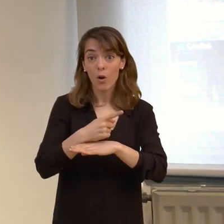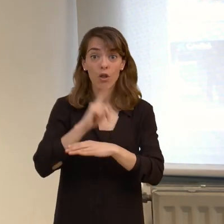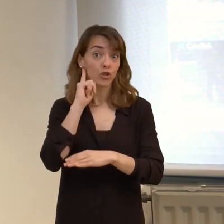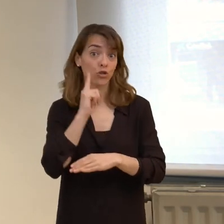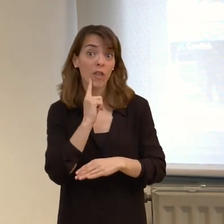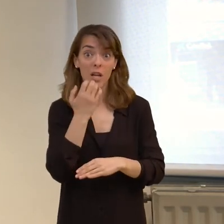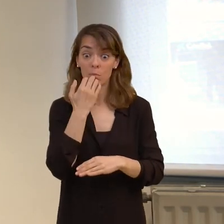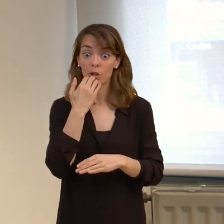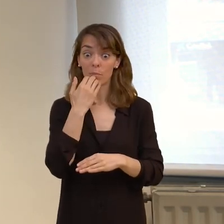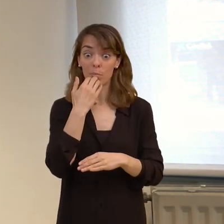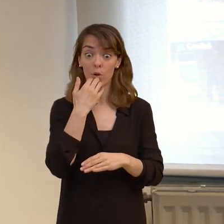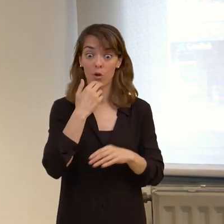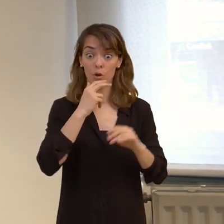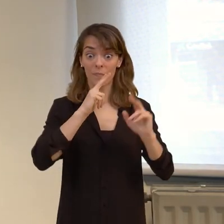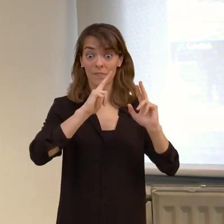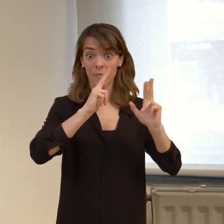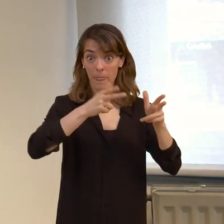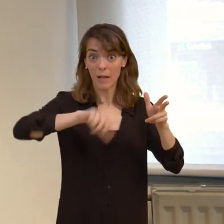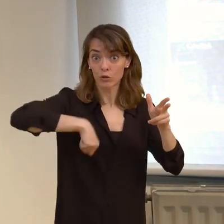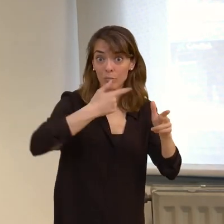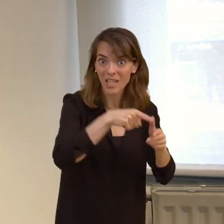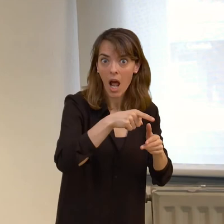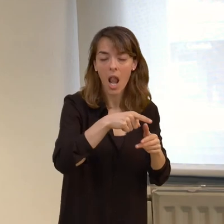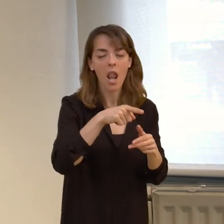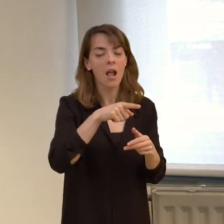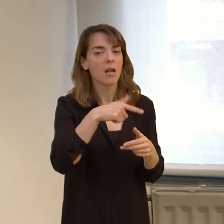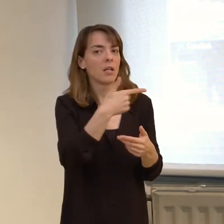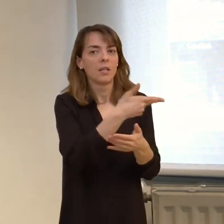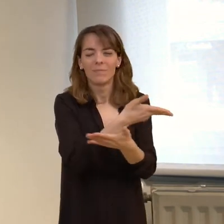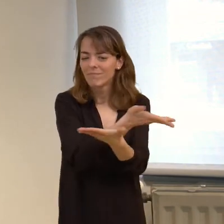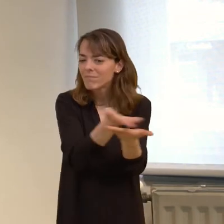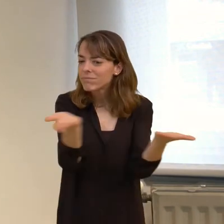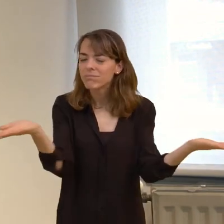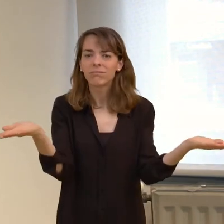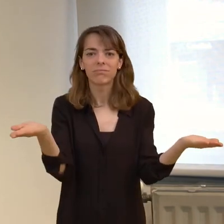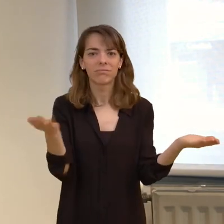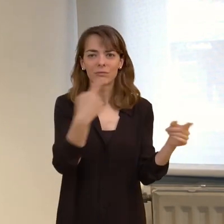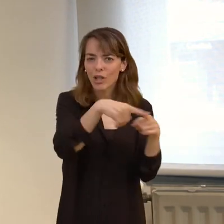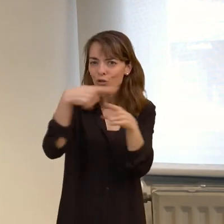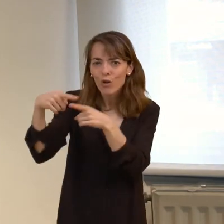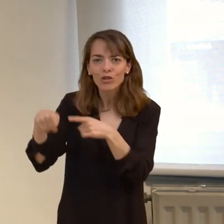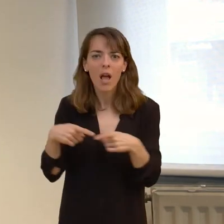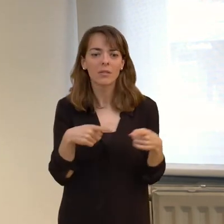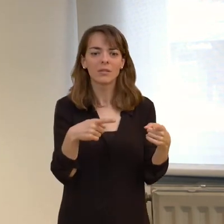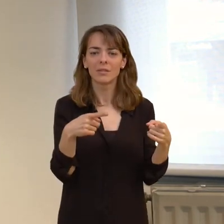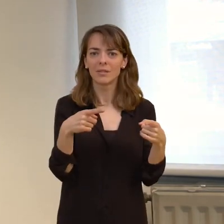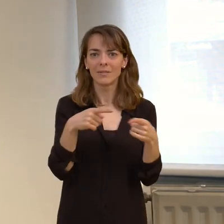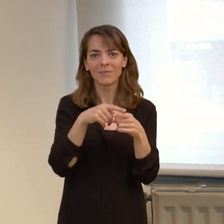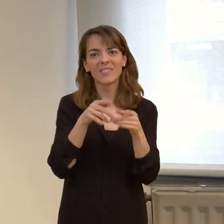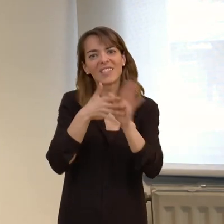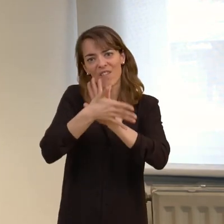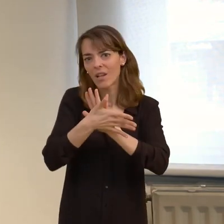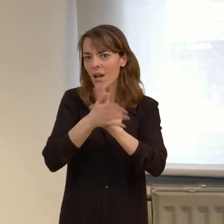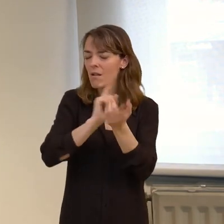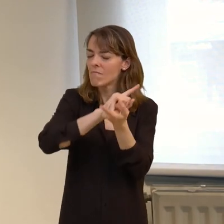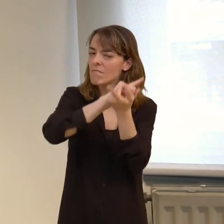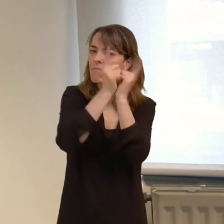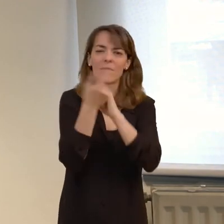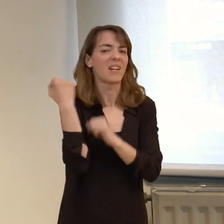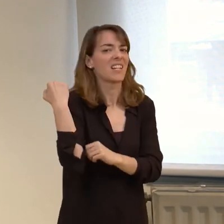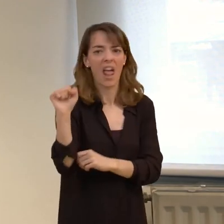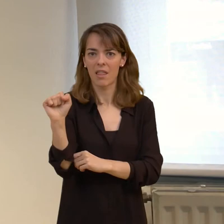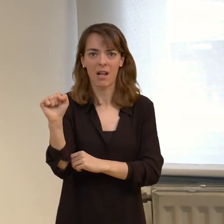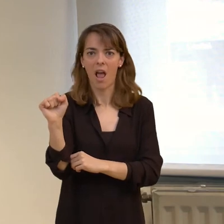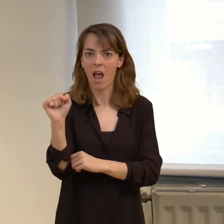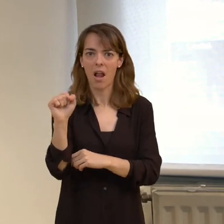los centros donde vienen al mundo estos niños, pues todo este conjunto de cosas ha supuesto un cambio radical en cuanto